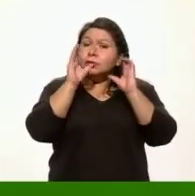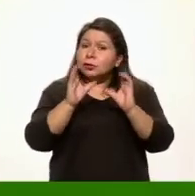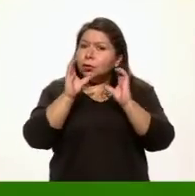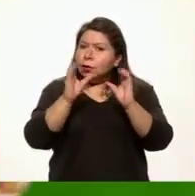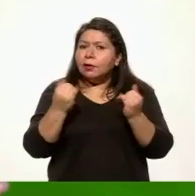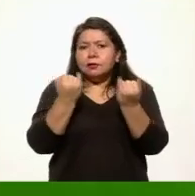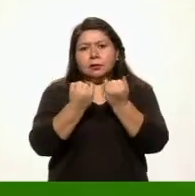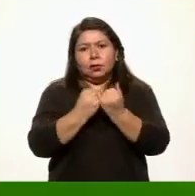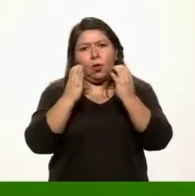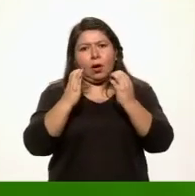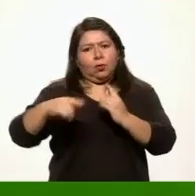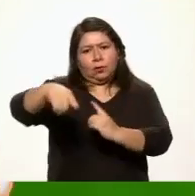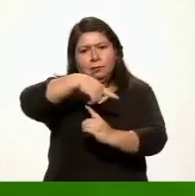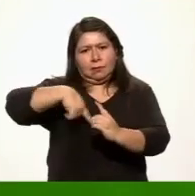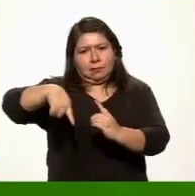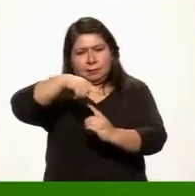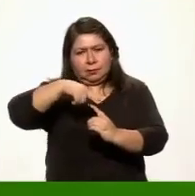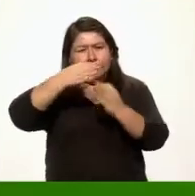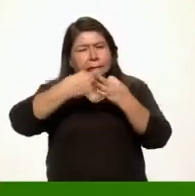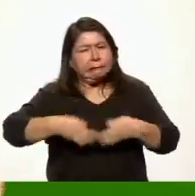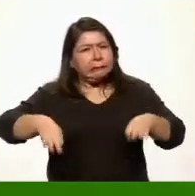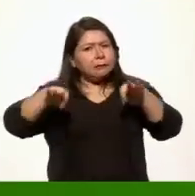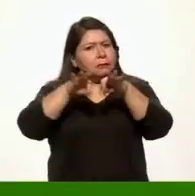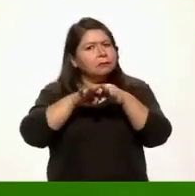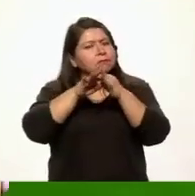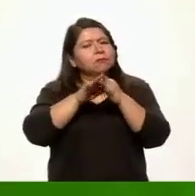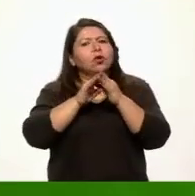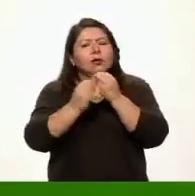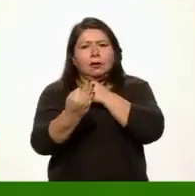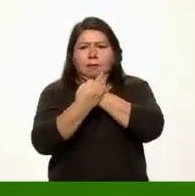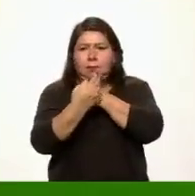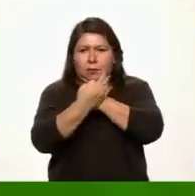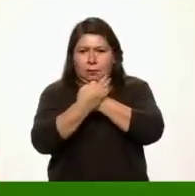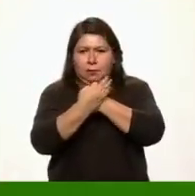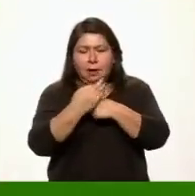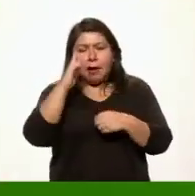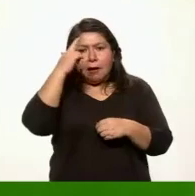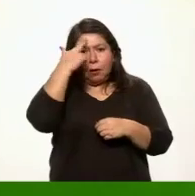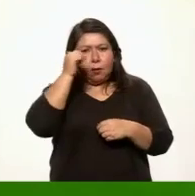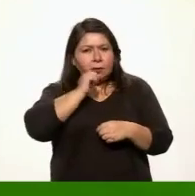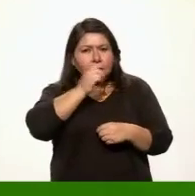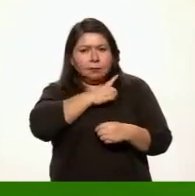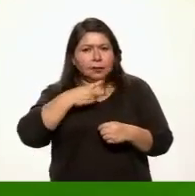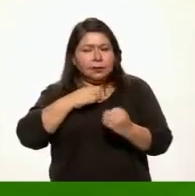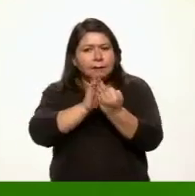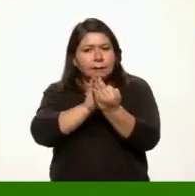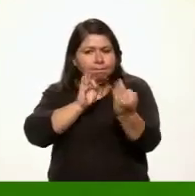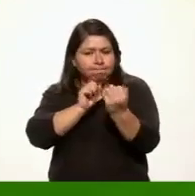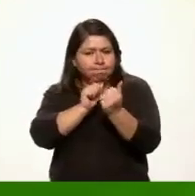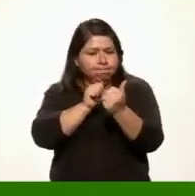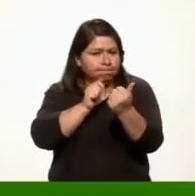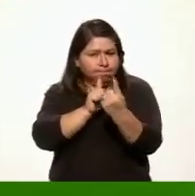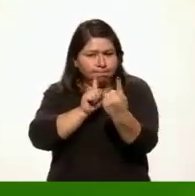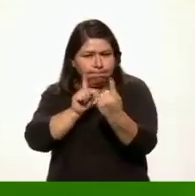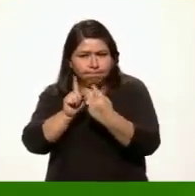a los demás. Es importante protegernos. Recuerda mantener la sana distancia y lavarte